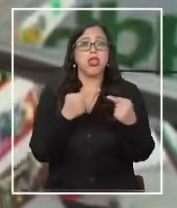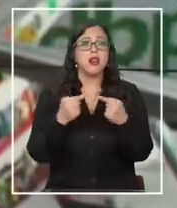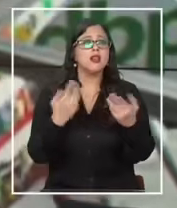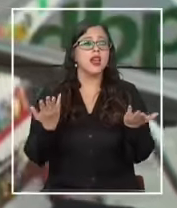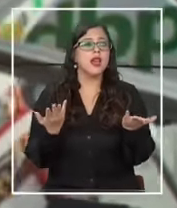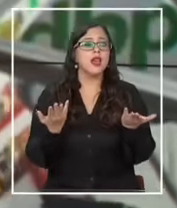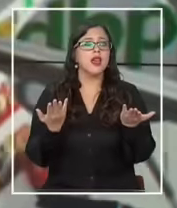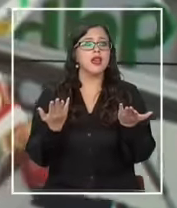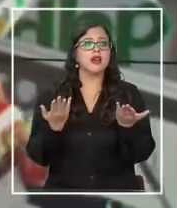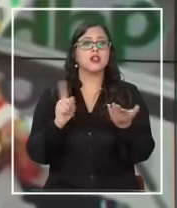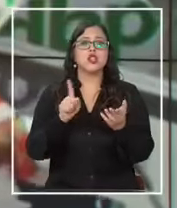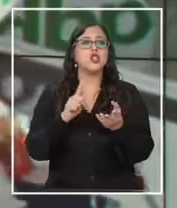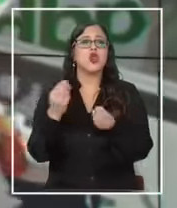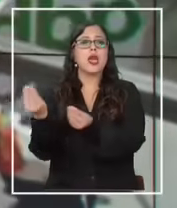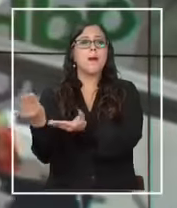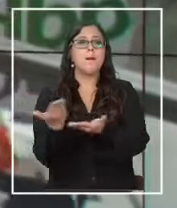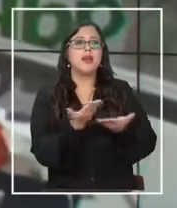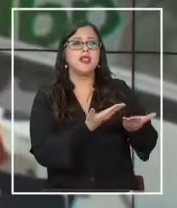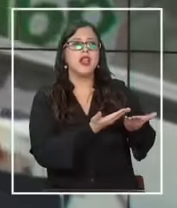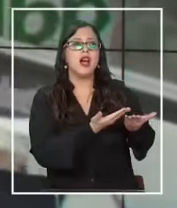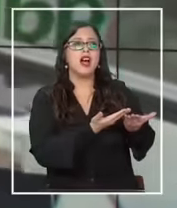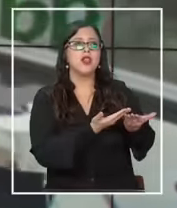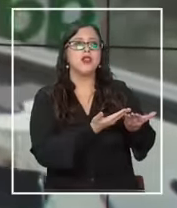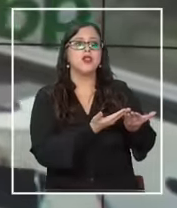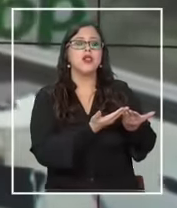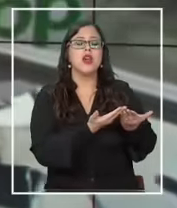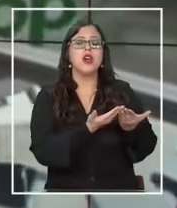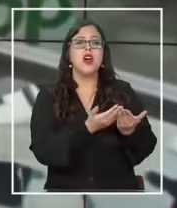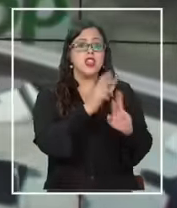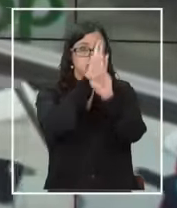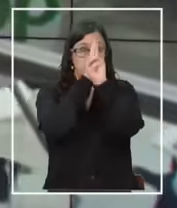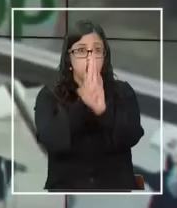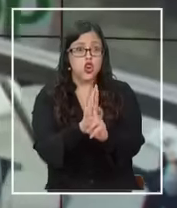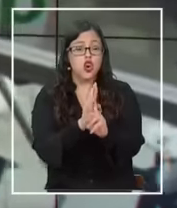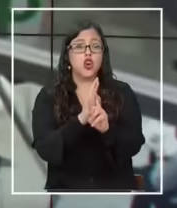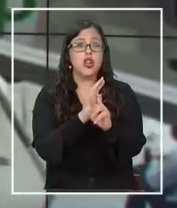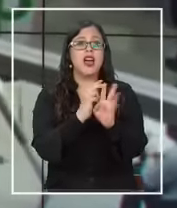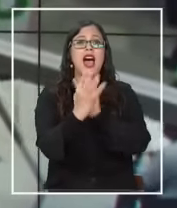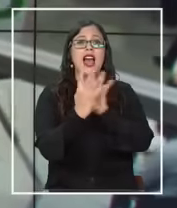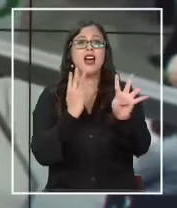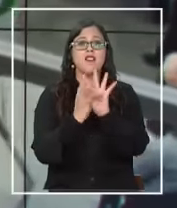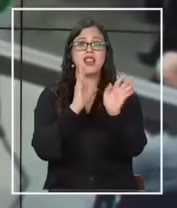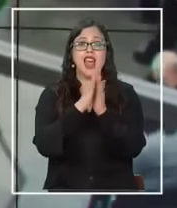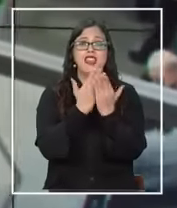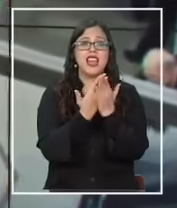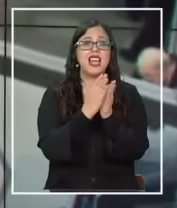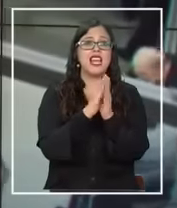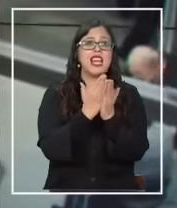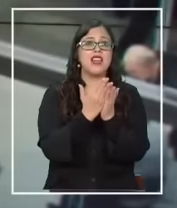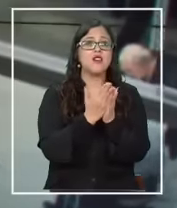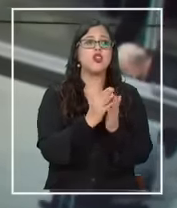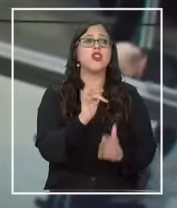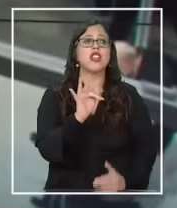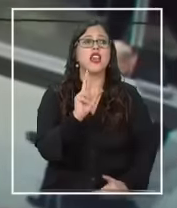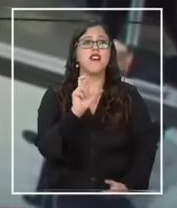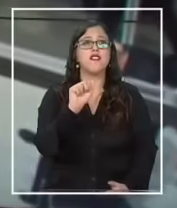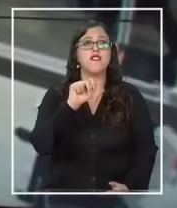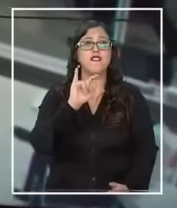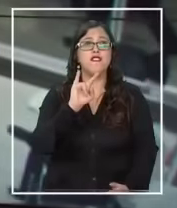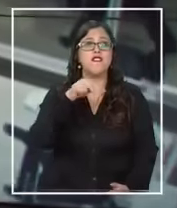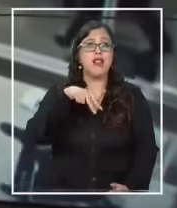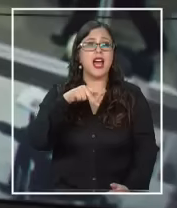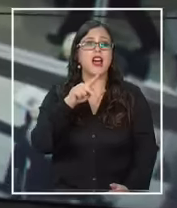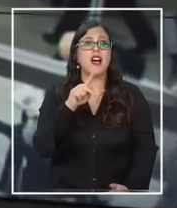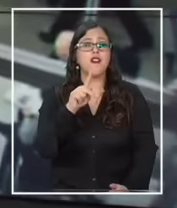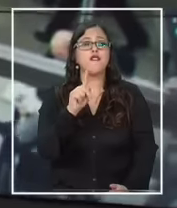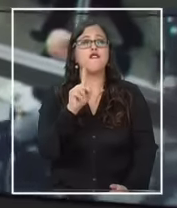marginarse como invitado de honor a la Feria del Libro de Frankfurt el evento editorial más importante del planeta Bueno La Moneda ha argumentado